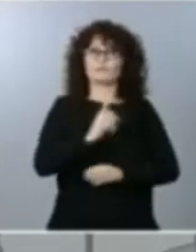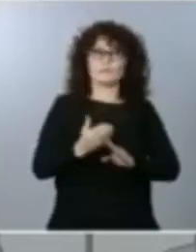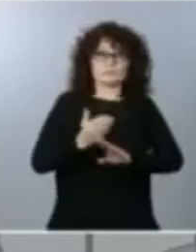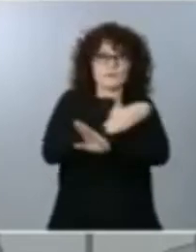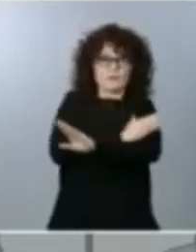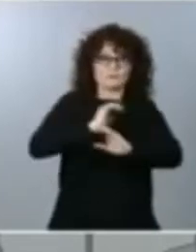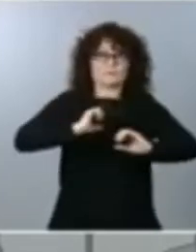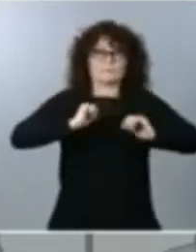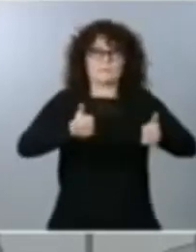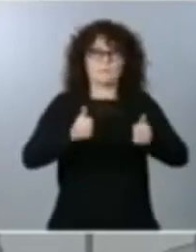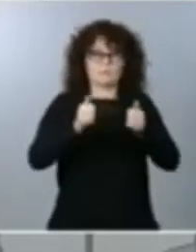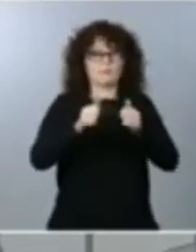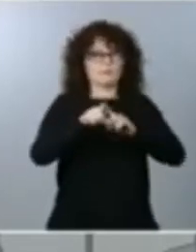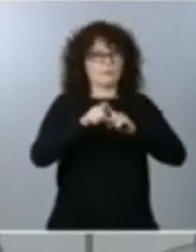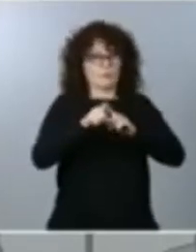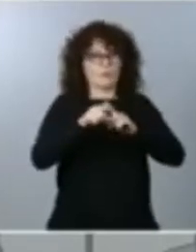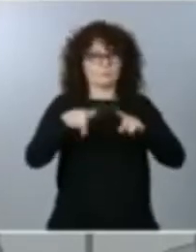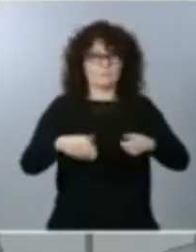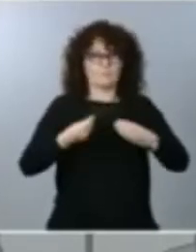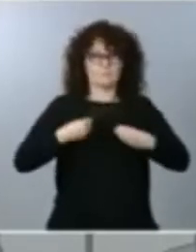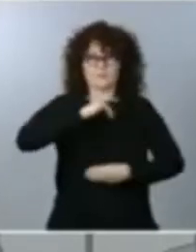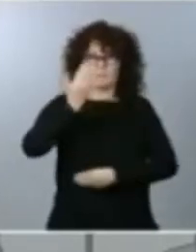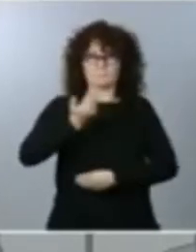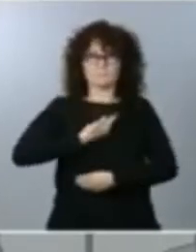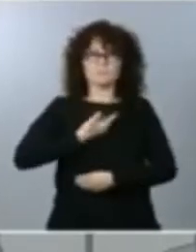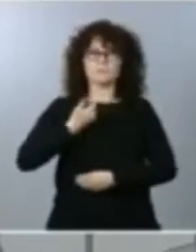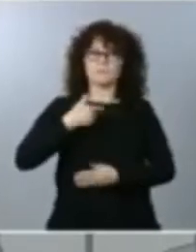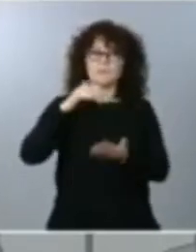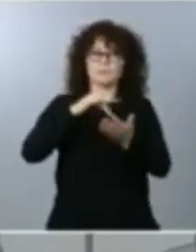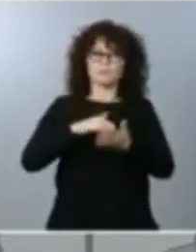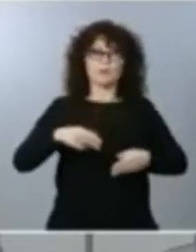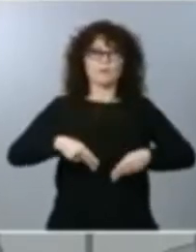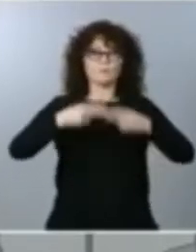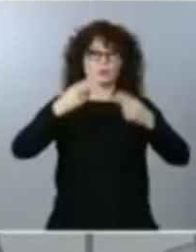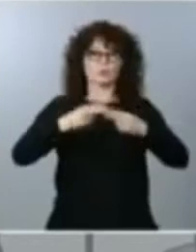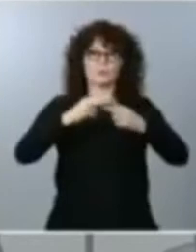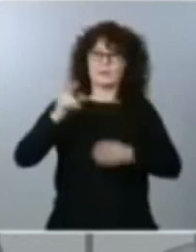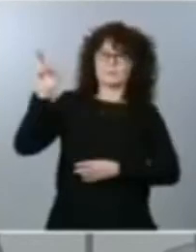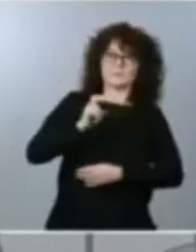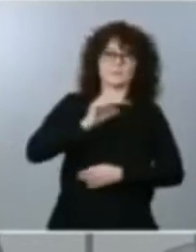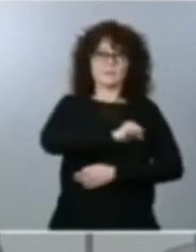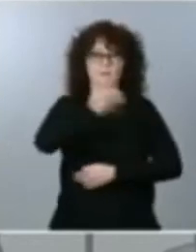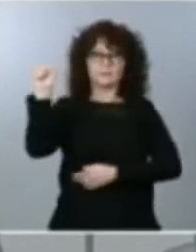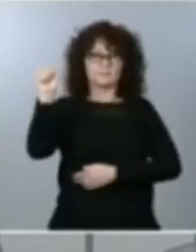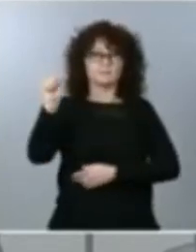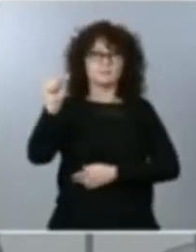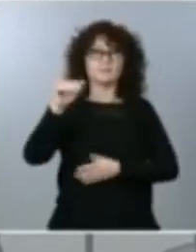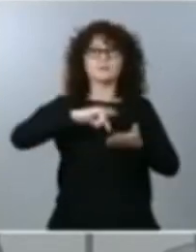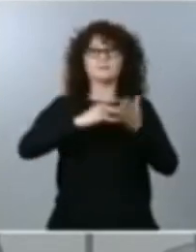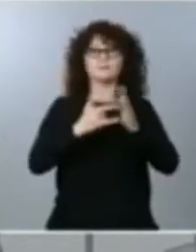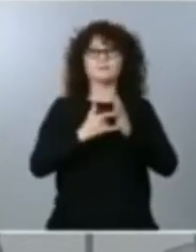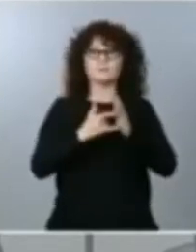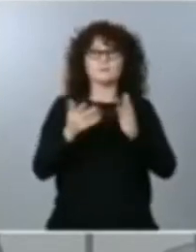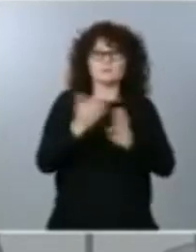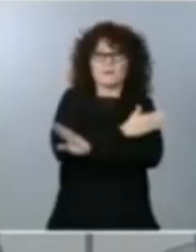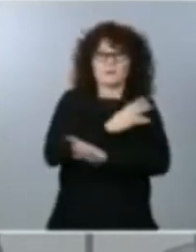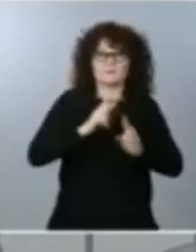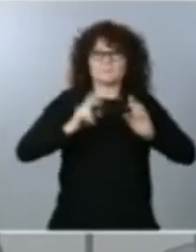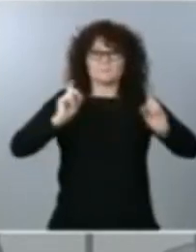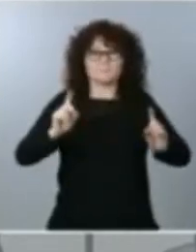en nuestras vidas. Había atravesado las fronteras procedente de Asia sin que los sistemas de prevención fueran capaces de detectarlo.